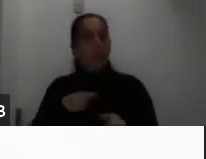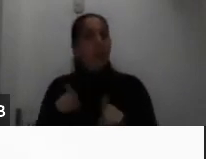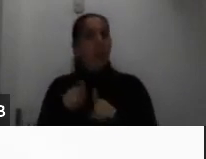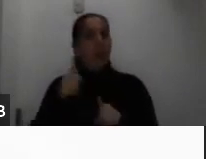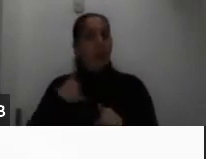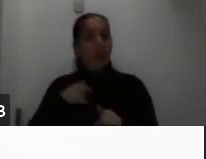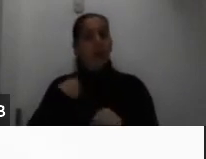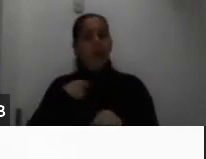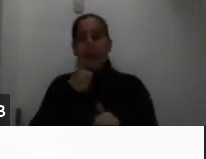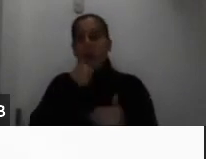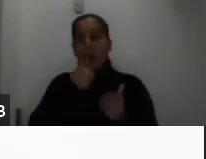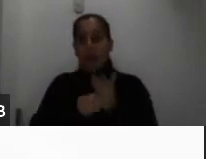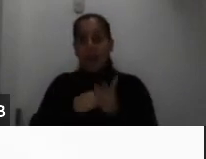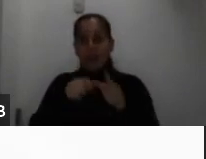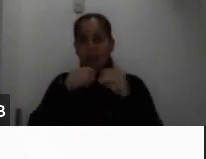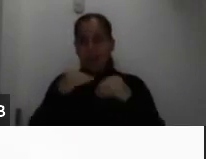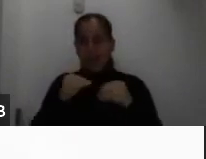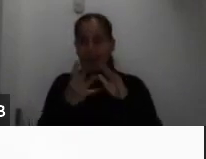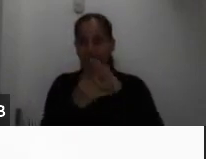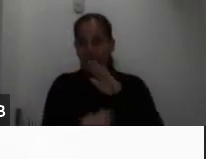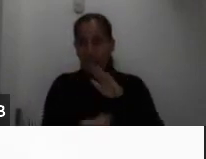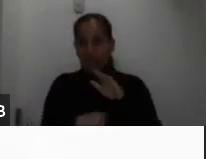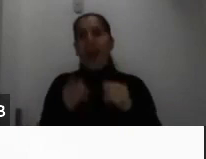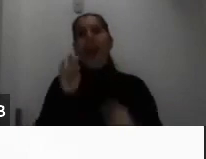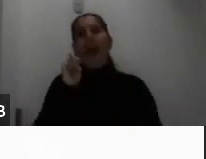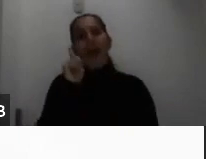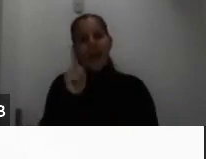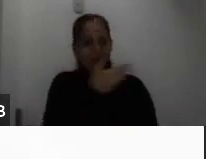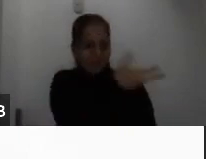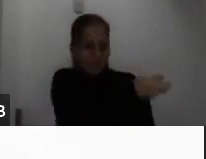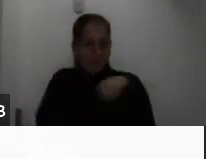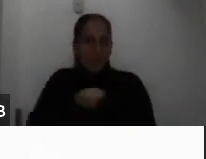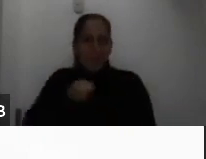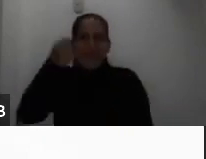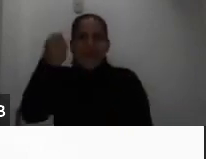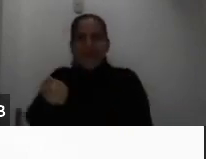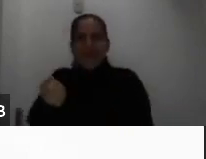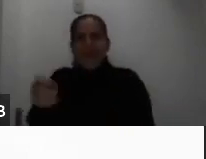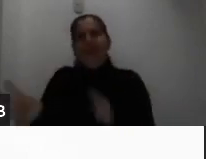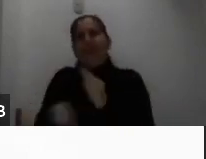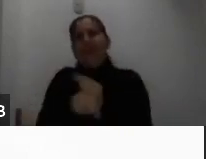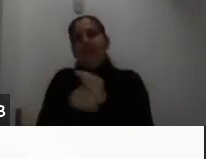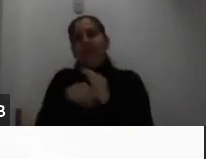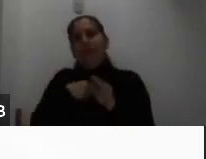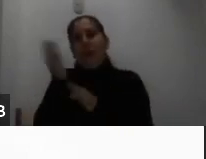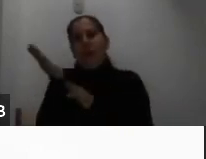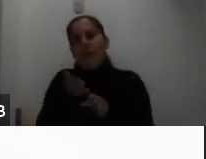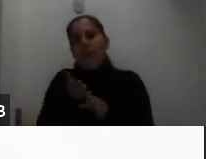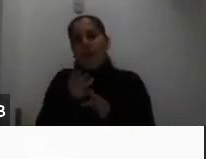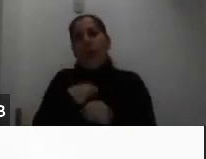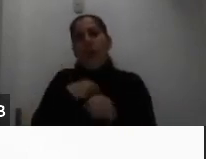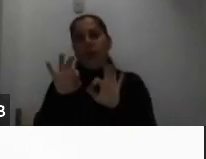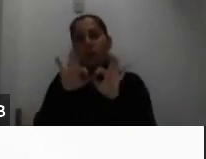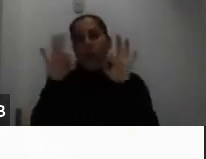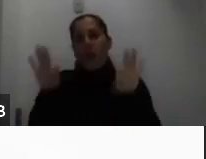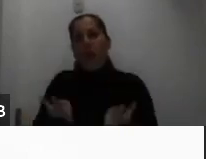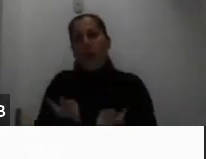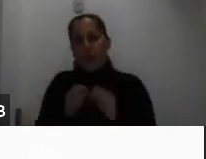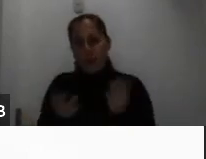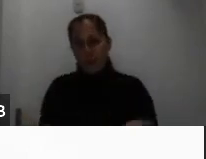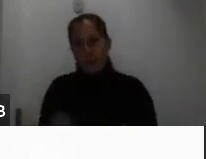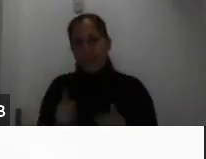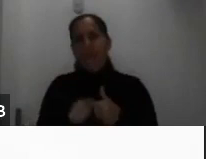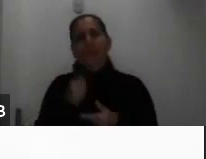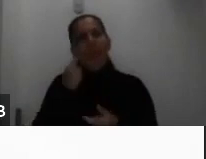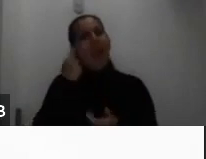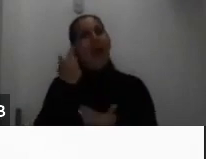del bien entonces eso ustedes lo hacen lo entregan o lo adjuntan al formulario para ser evidente